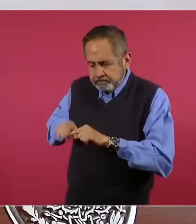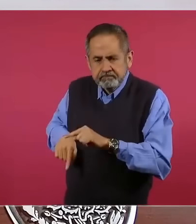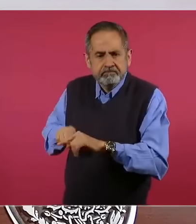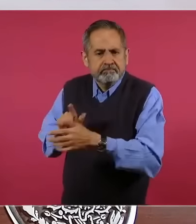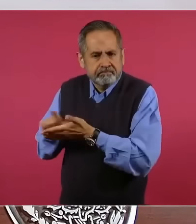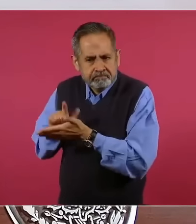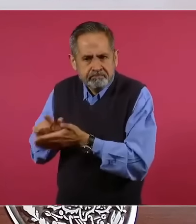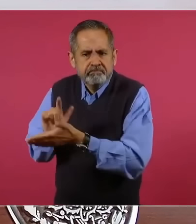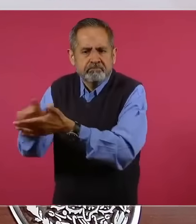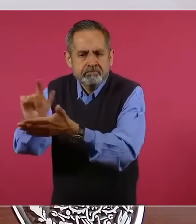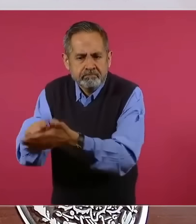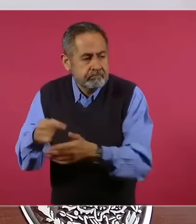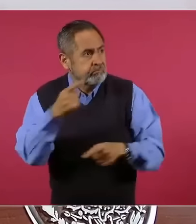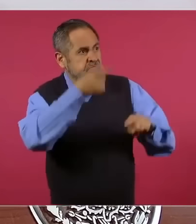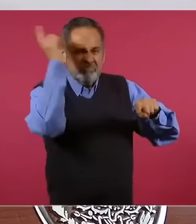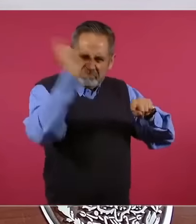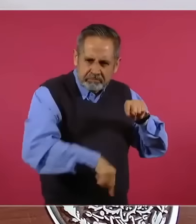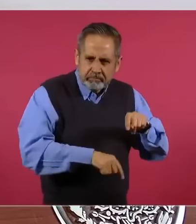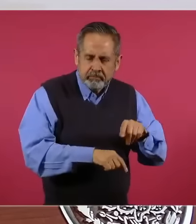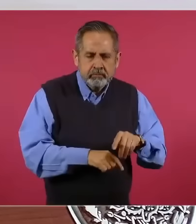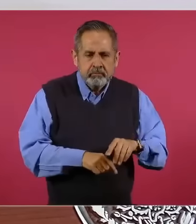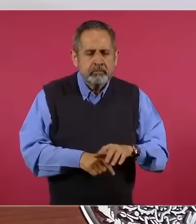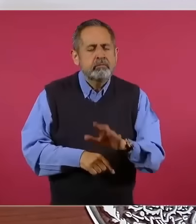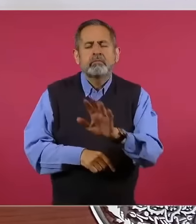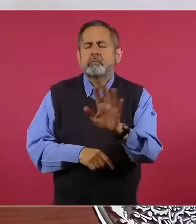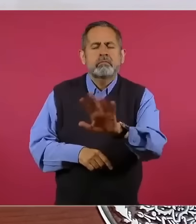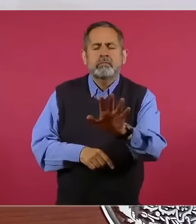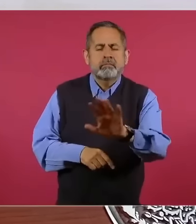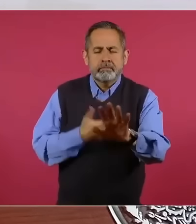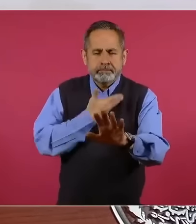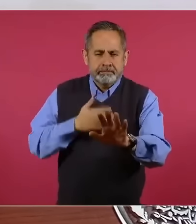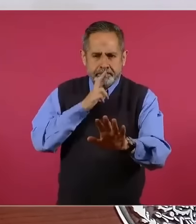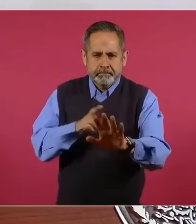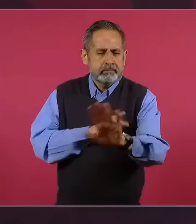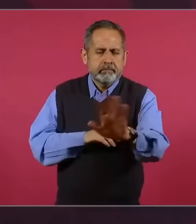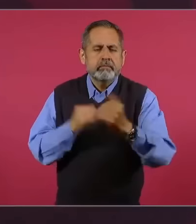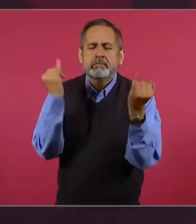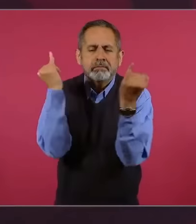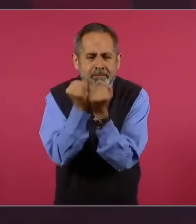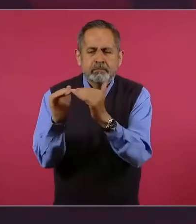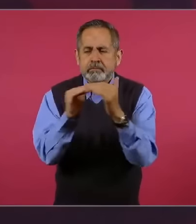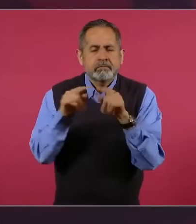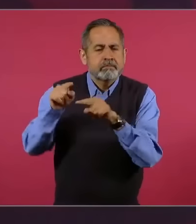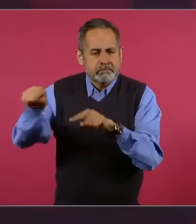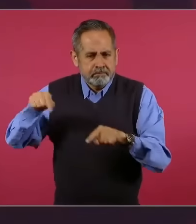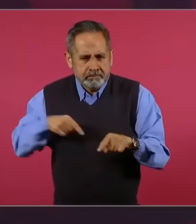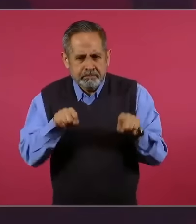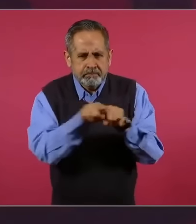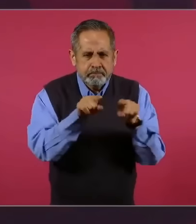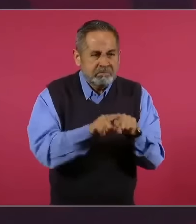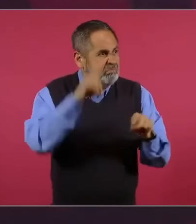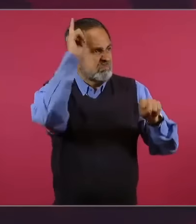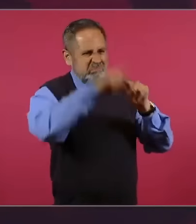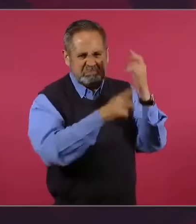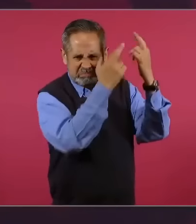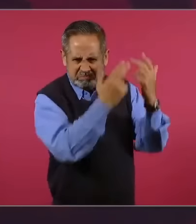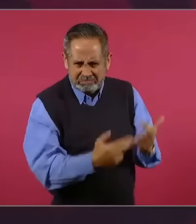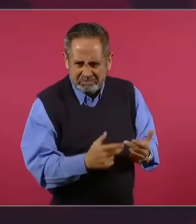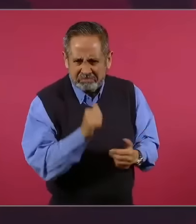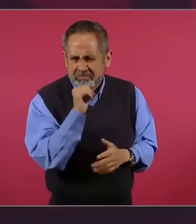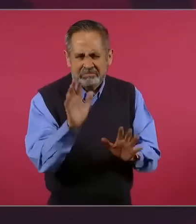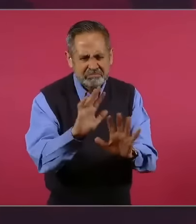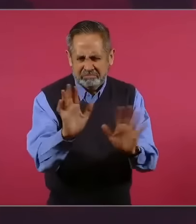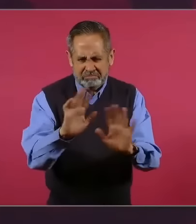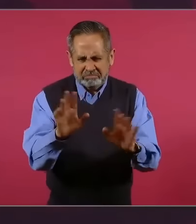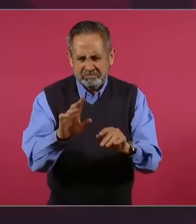Igual que en los otros poderes. Ella usó la palabra demolición. Pero pues no se va a destruir nada, al contrario.